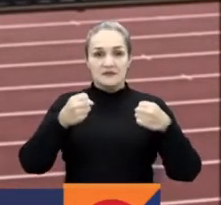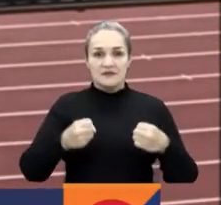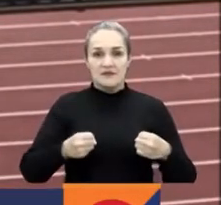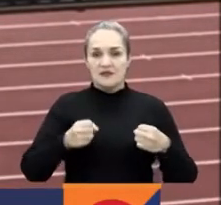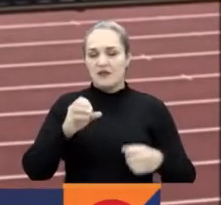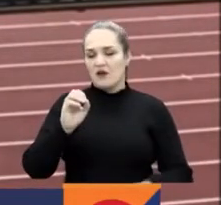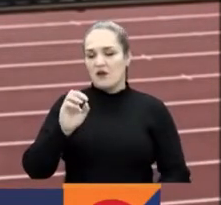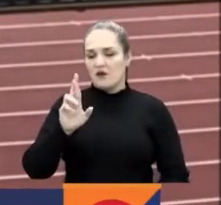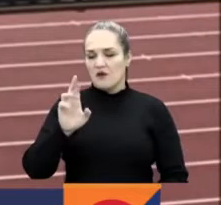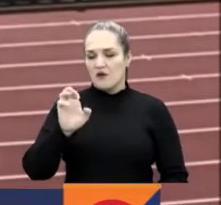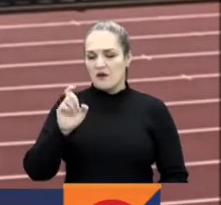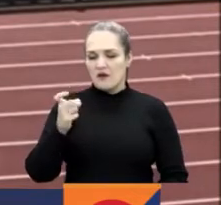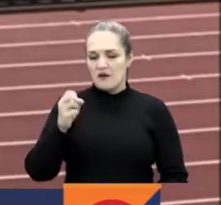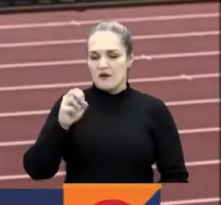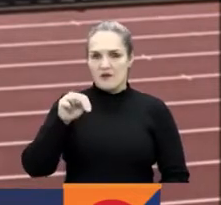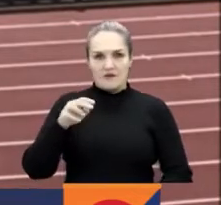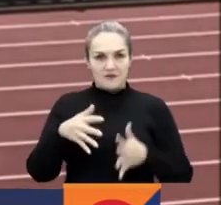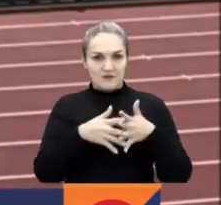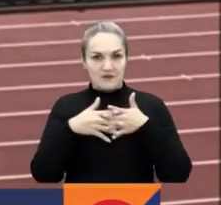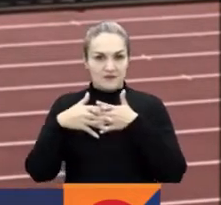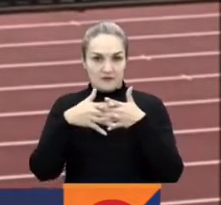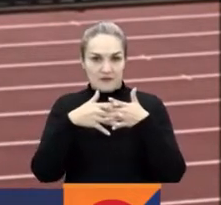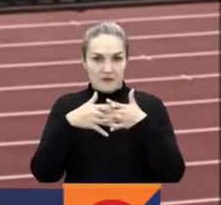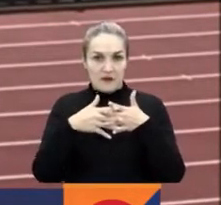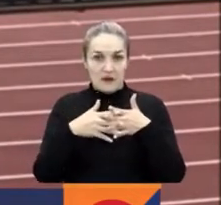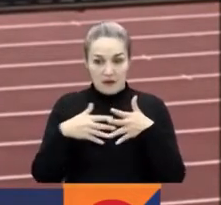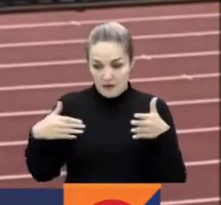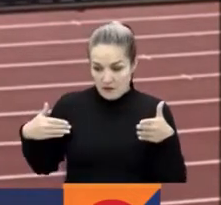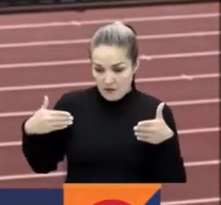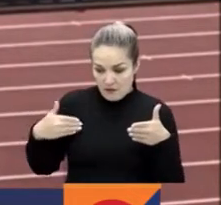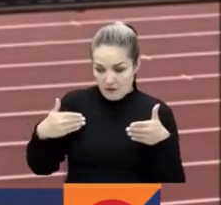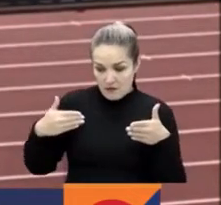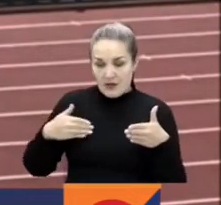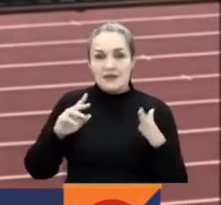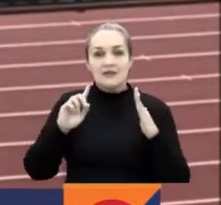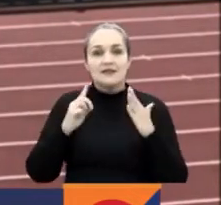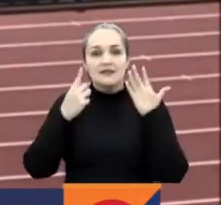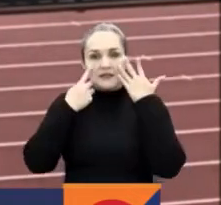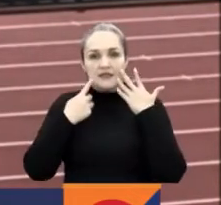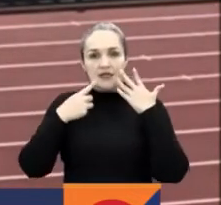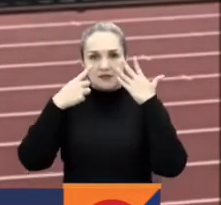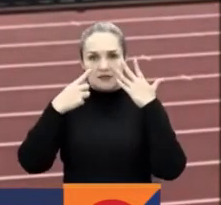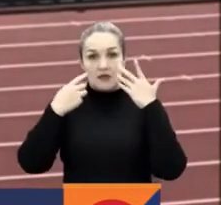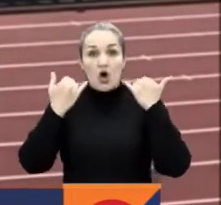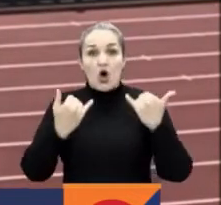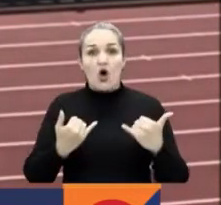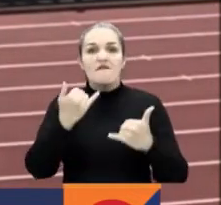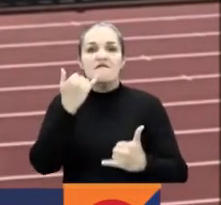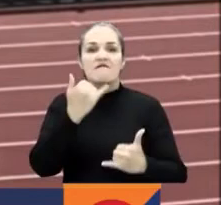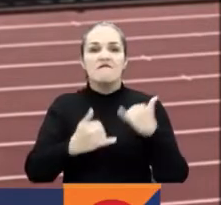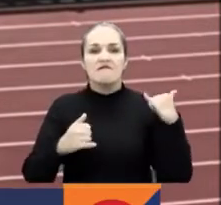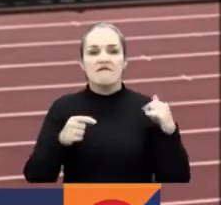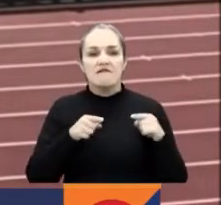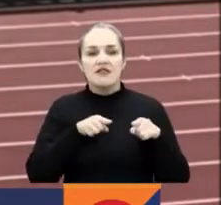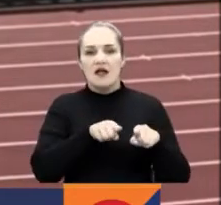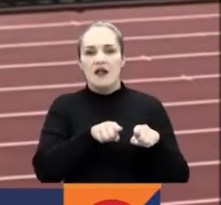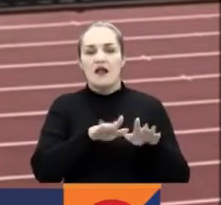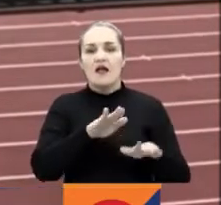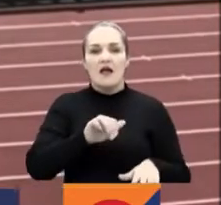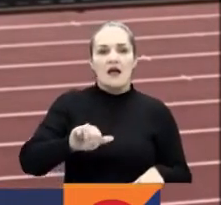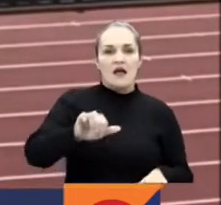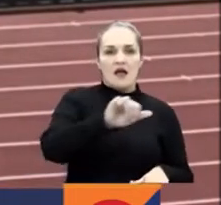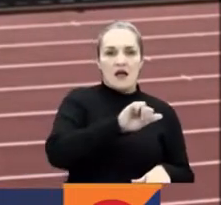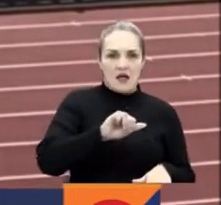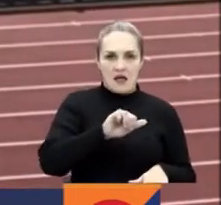en Eugene, Oregón, en los Estados Unidos. Hoy, día 6 de actividad, con dos finales para las damas. 3.000 metros con obstáculos y